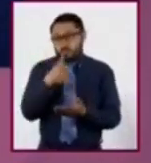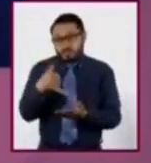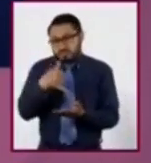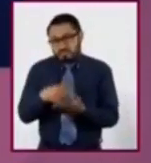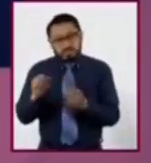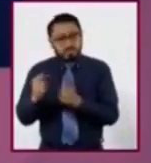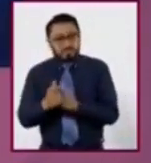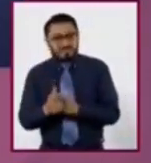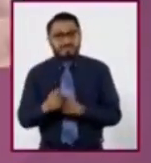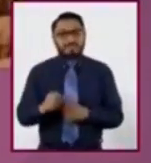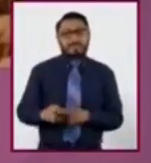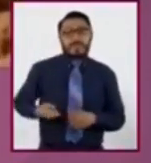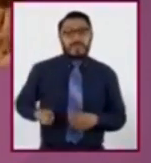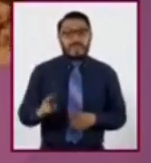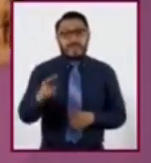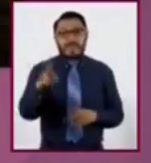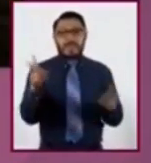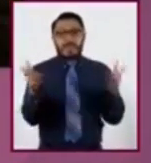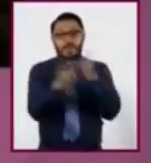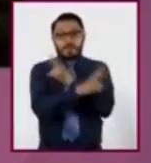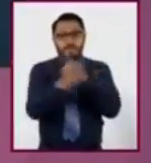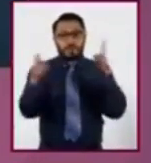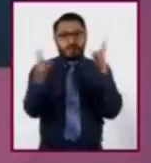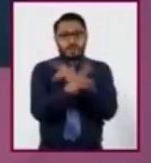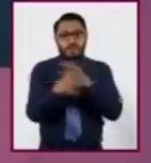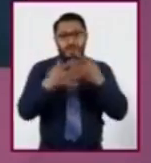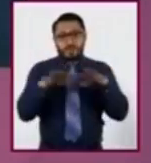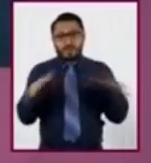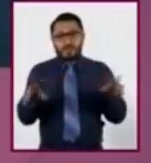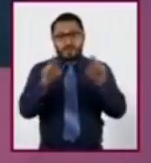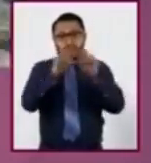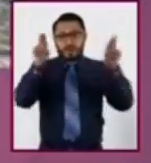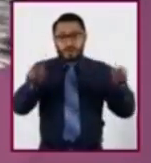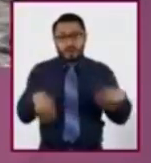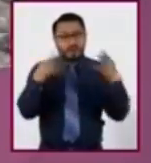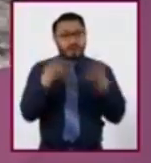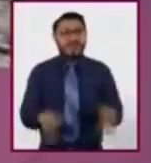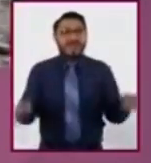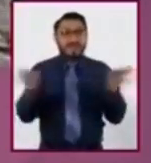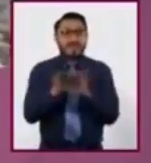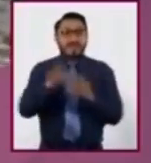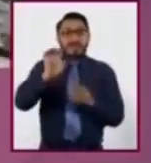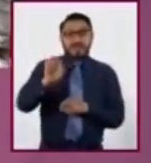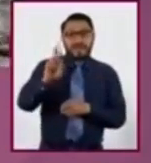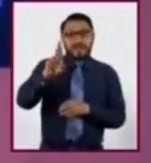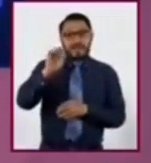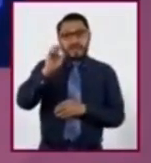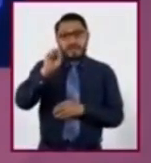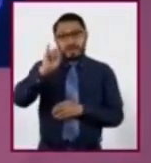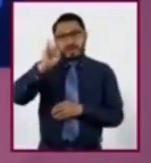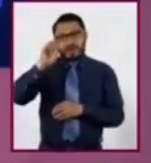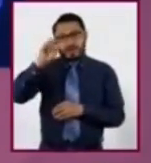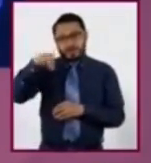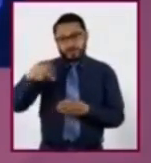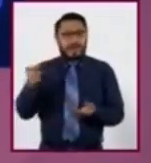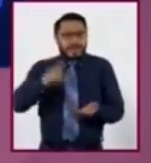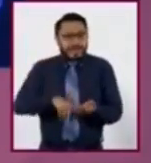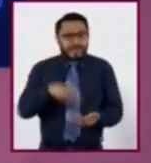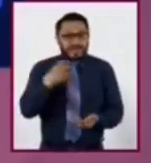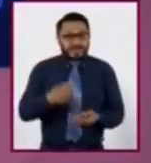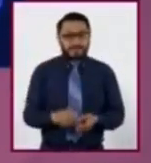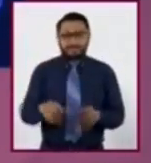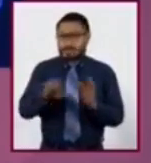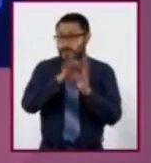Los ríos, el viento, las mareas y el hielo son agentes importantes de la erosión. Un claro ejemplo de